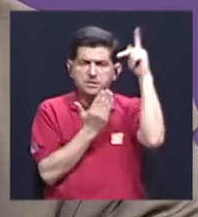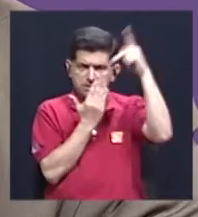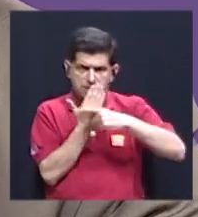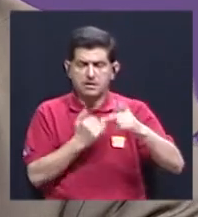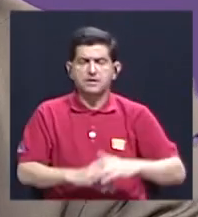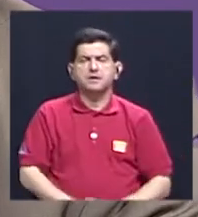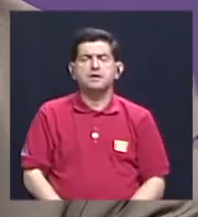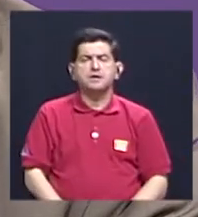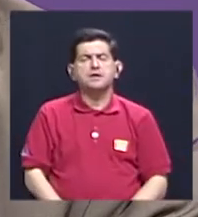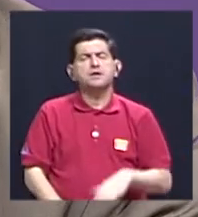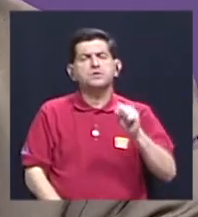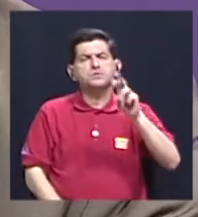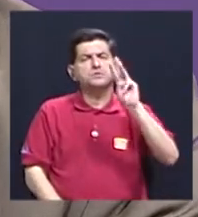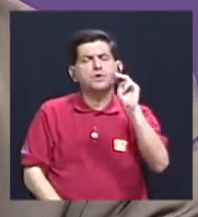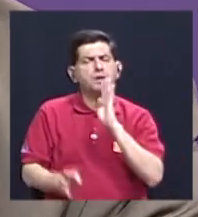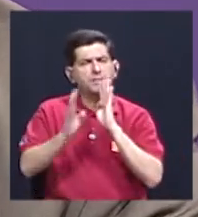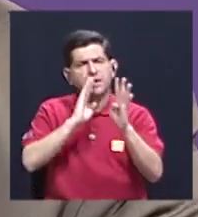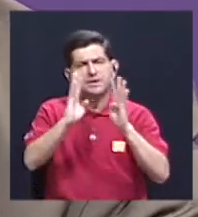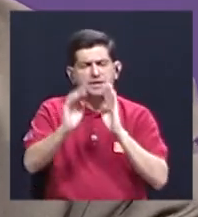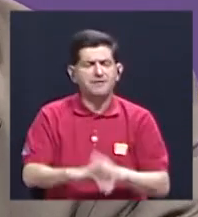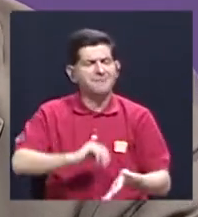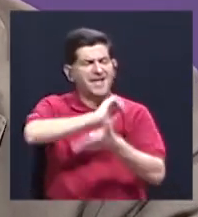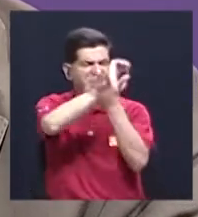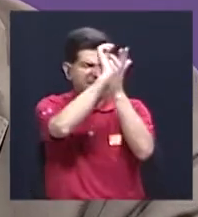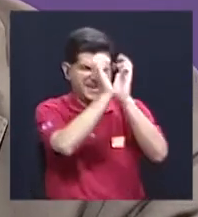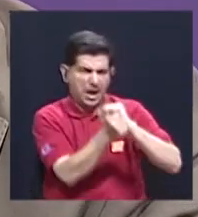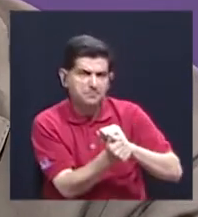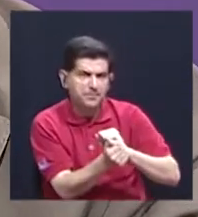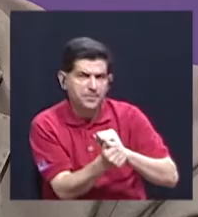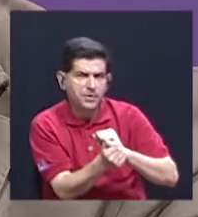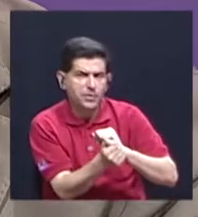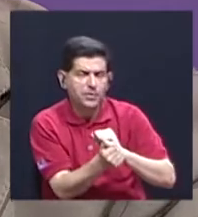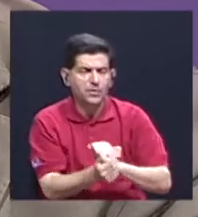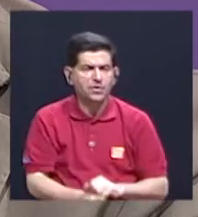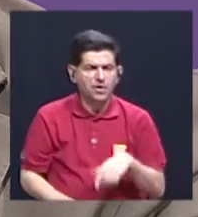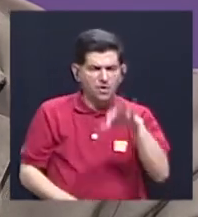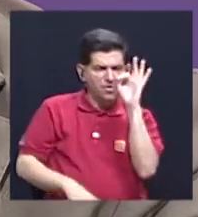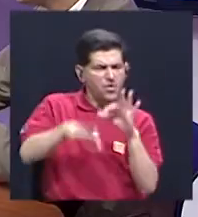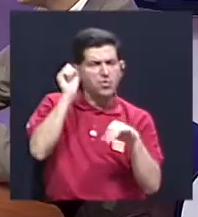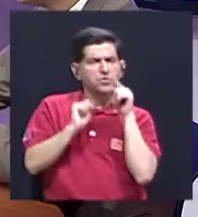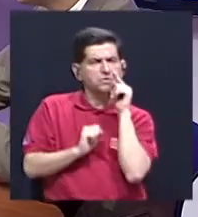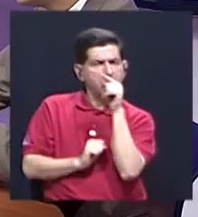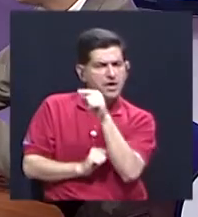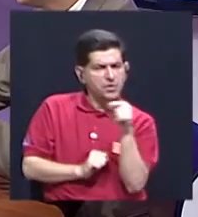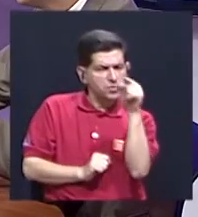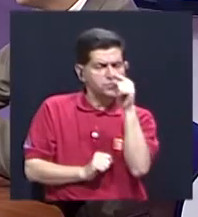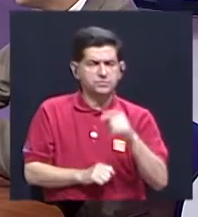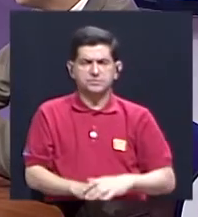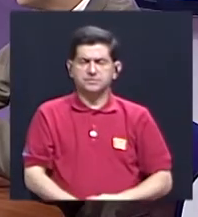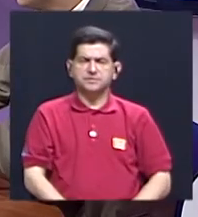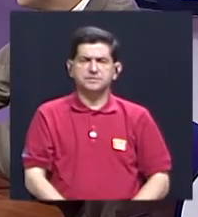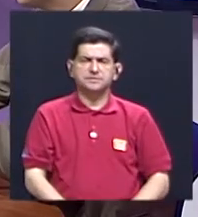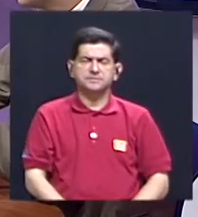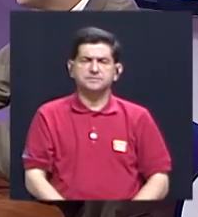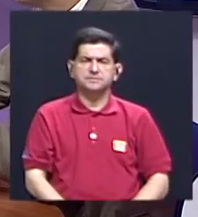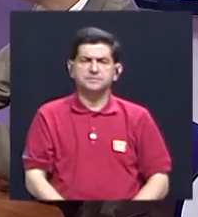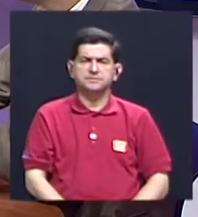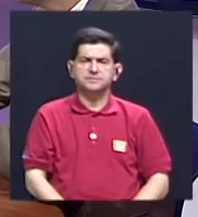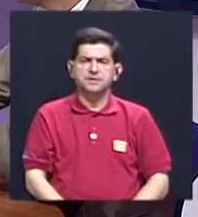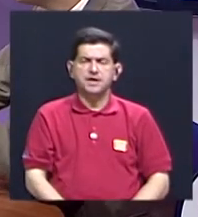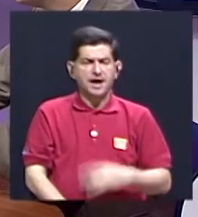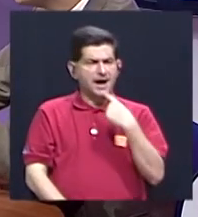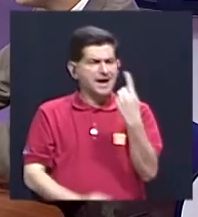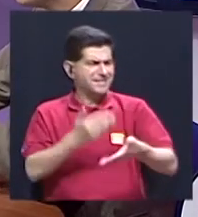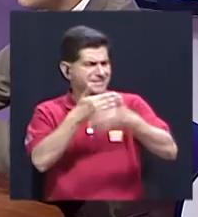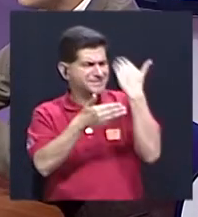En realidad, doña Sonia, cuando uno habla de ese cambio y esos hallazgos que ustedes se encontraron, cuando lo